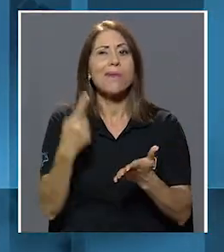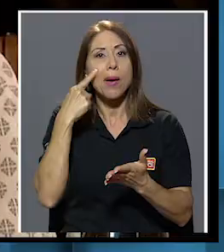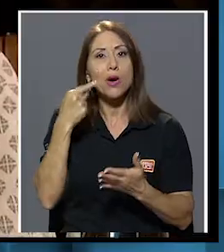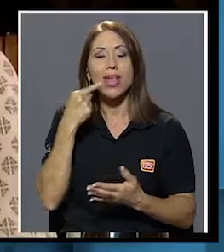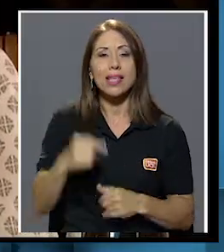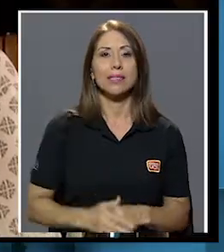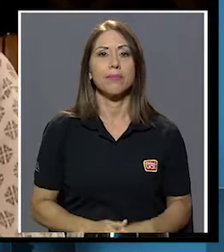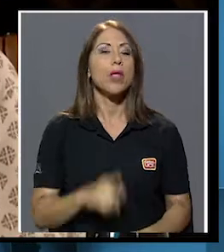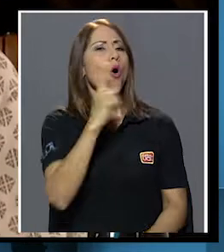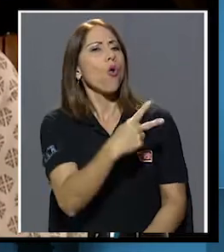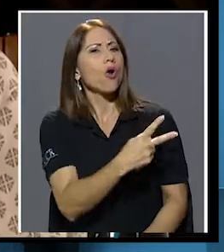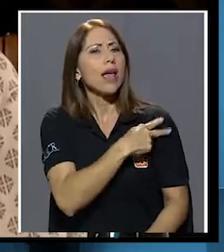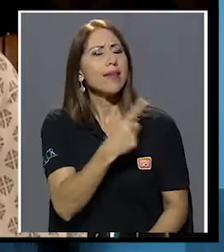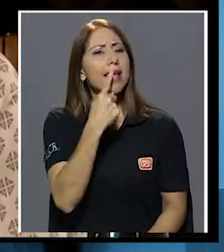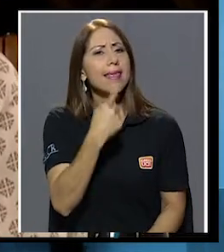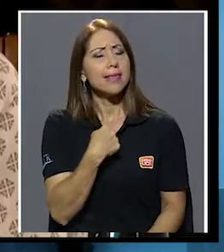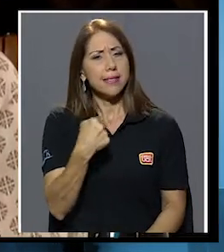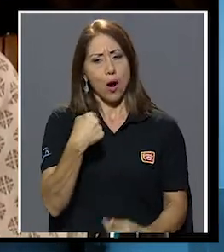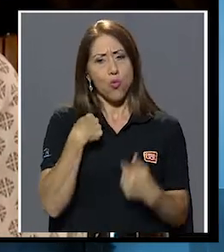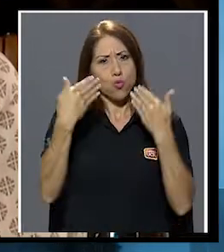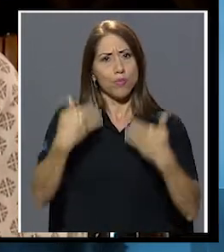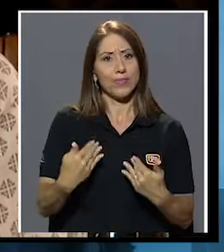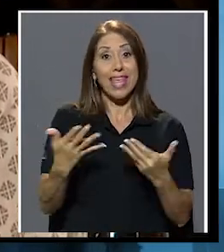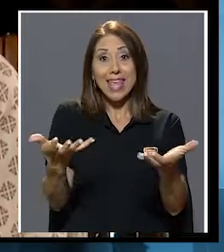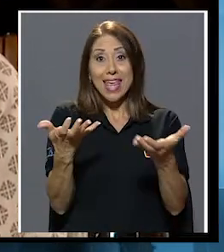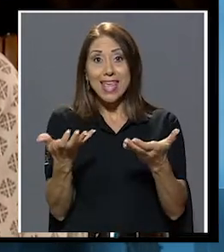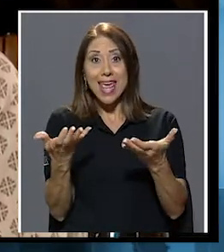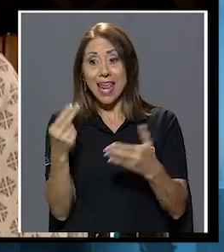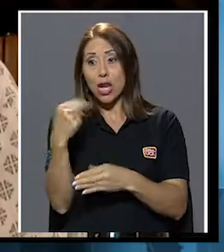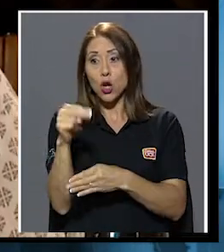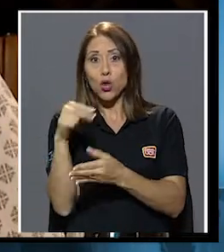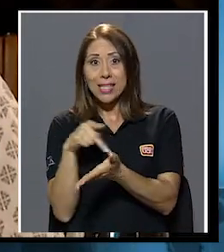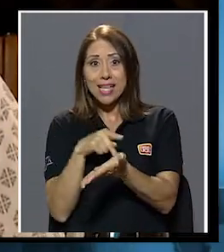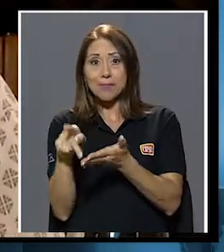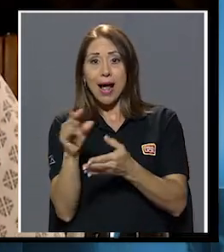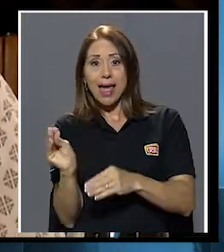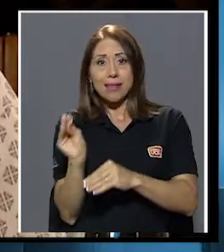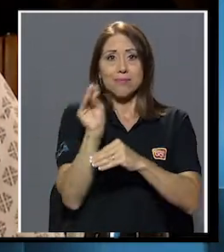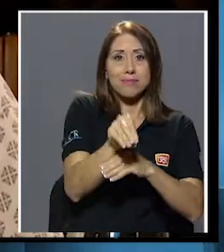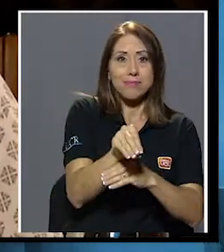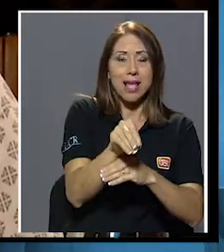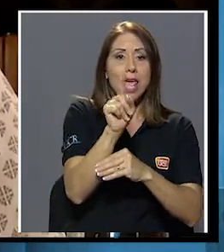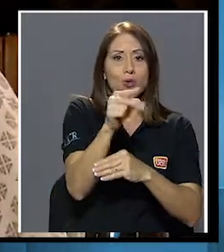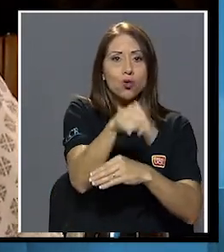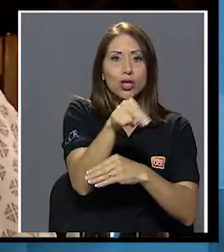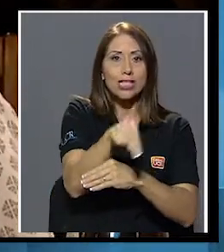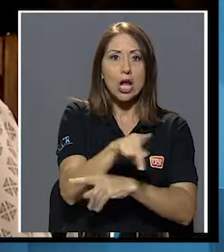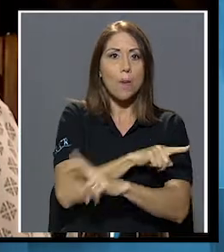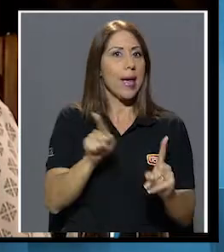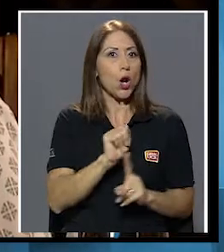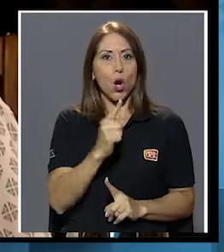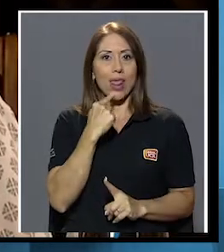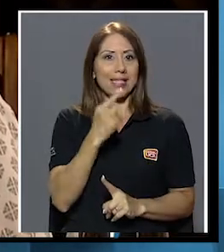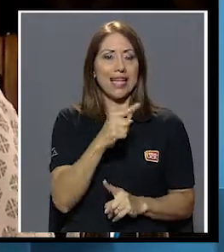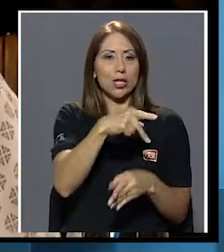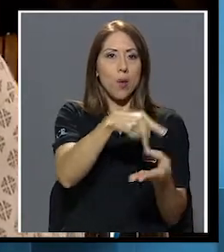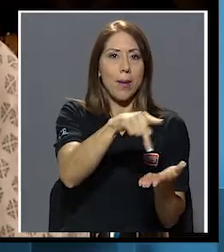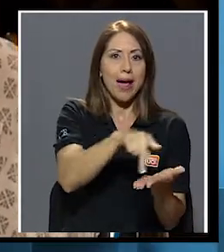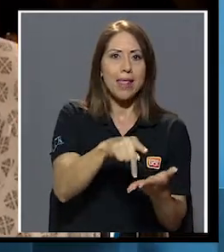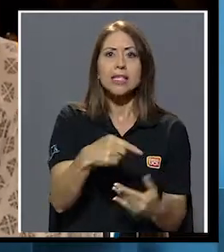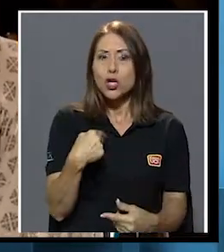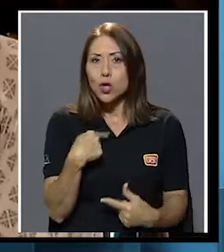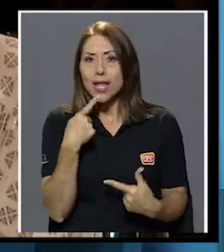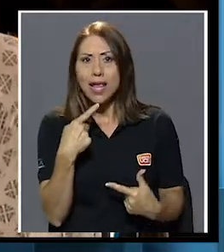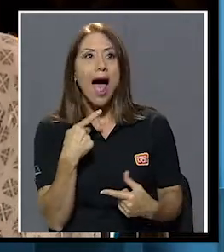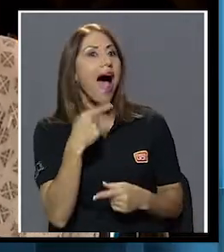Pilar. Un jefe que le dice a uno que quiere poner noticias pagadas en un noticiero sin decir que son pagadas, yo le